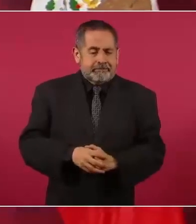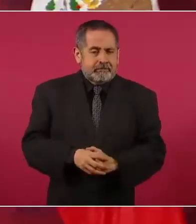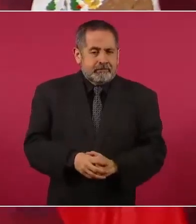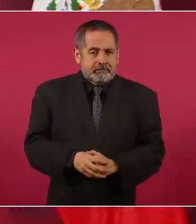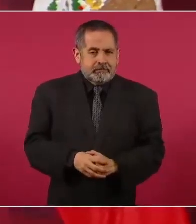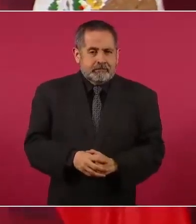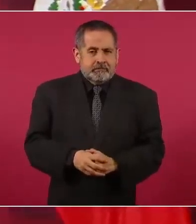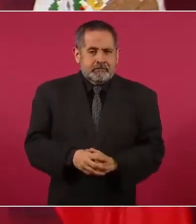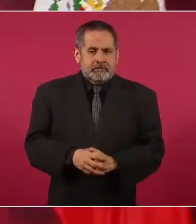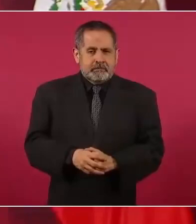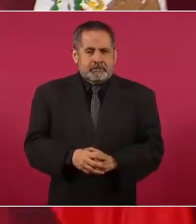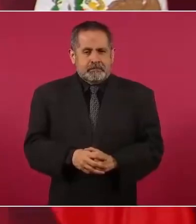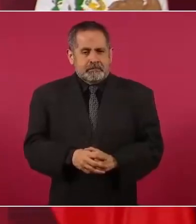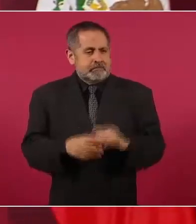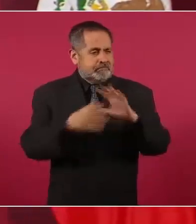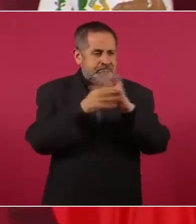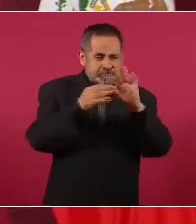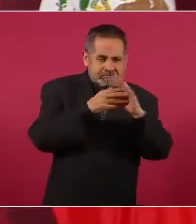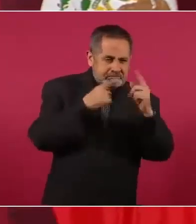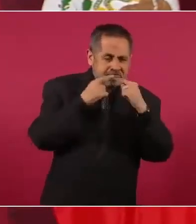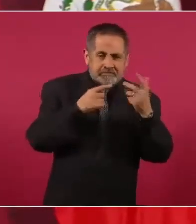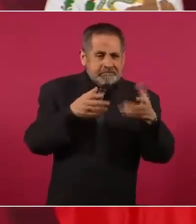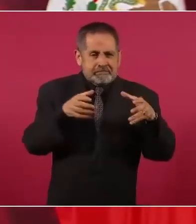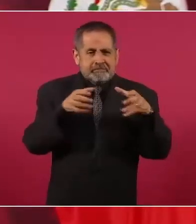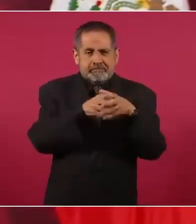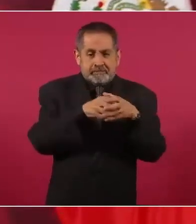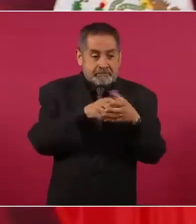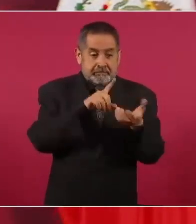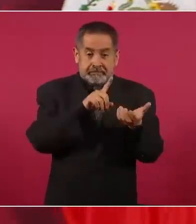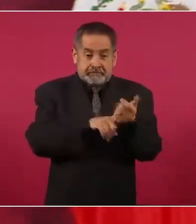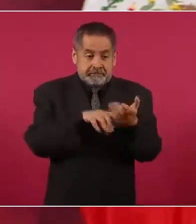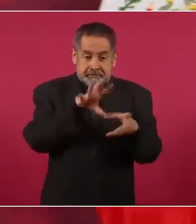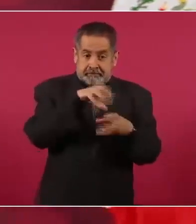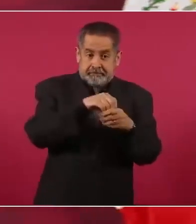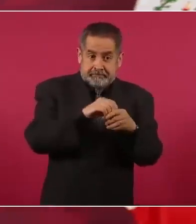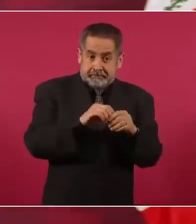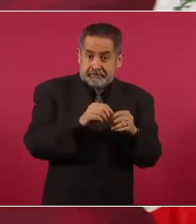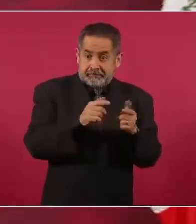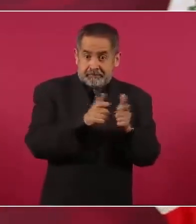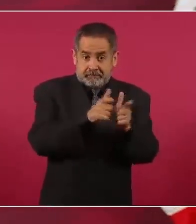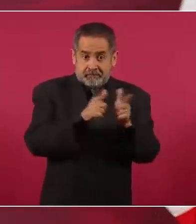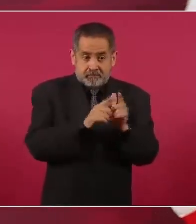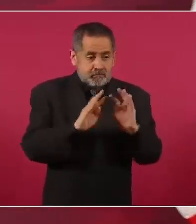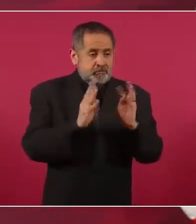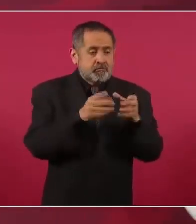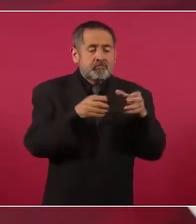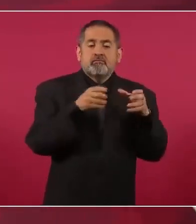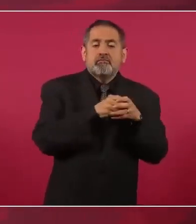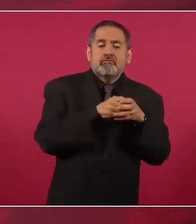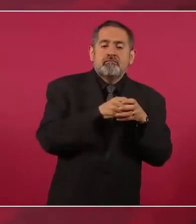En abstracto, pero llevaba un mensaje.